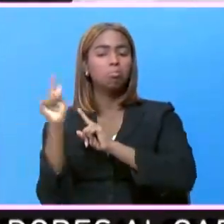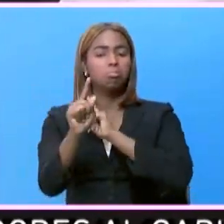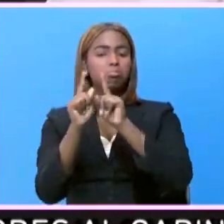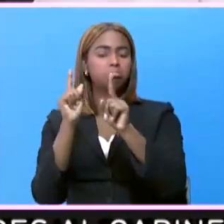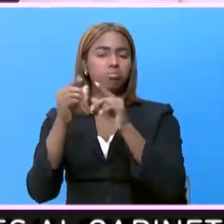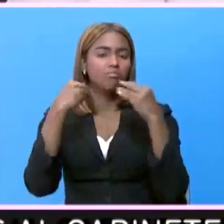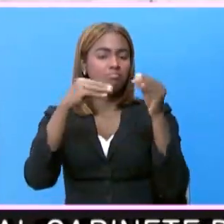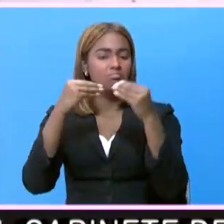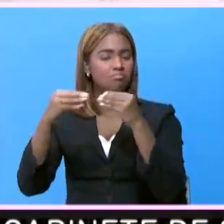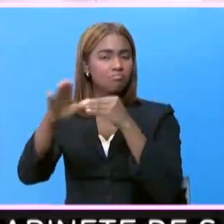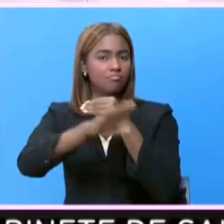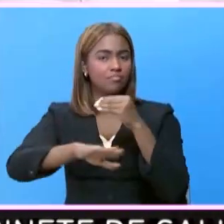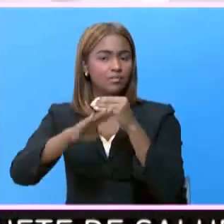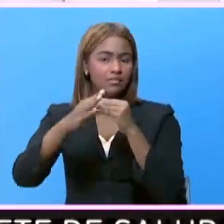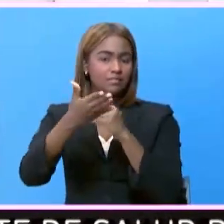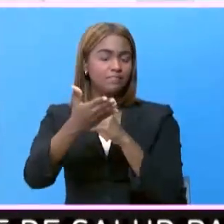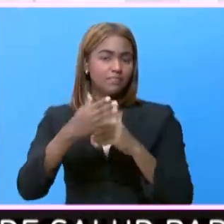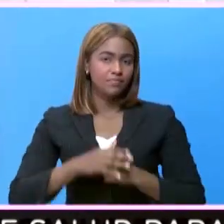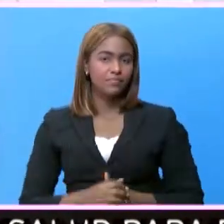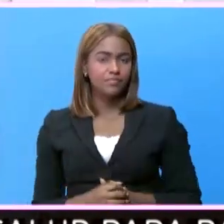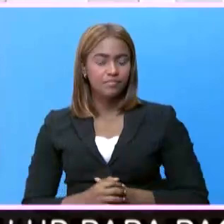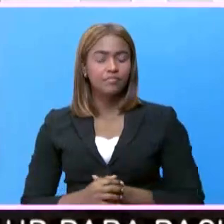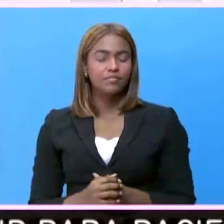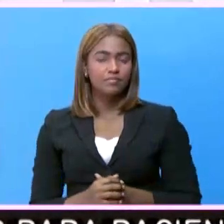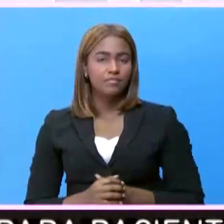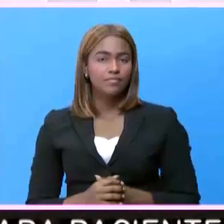negocios ubicados en esa barriada.